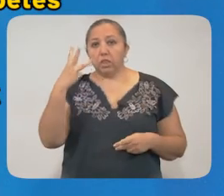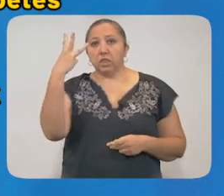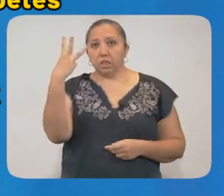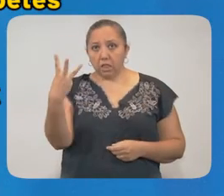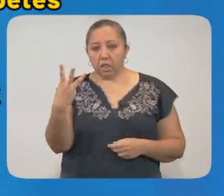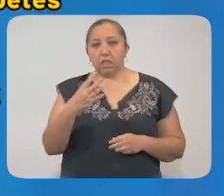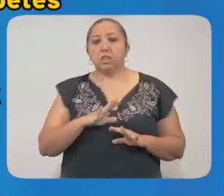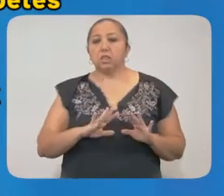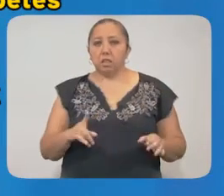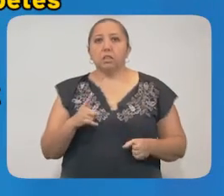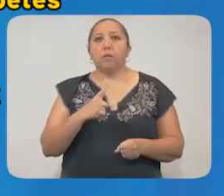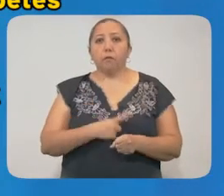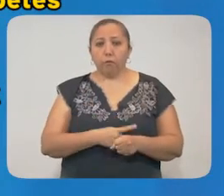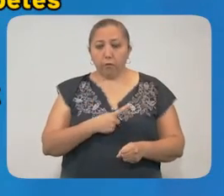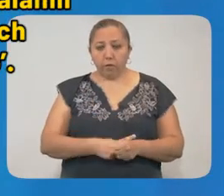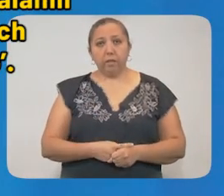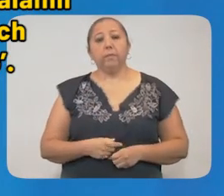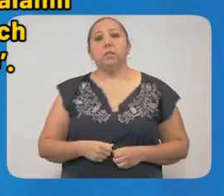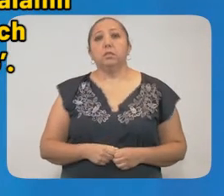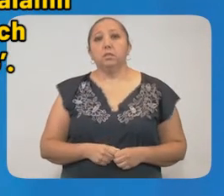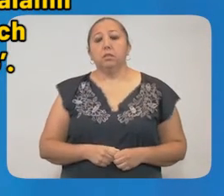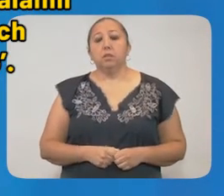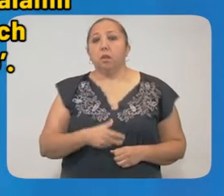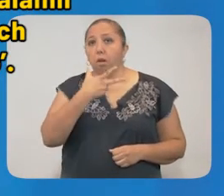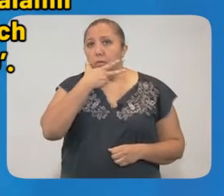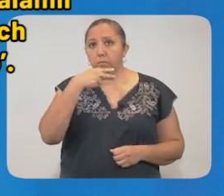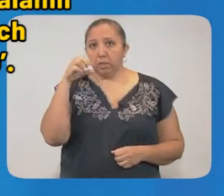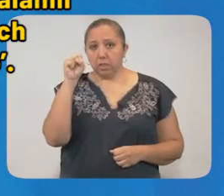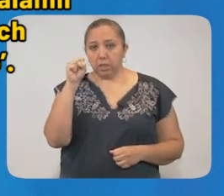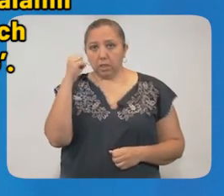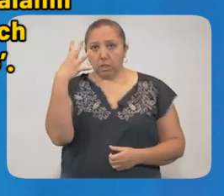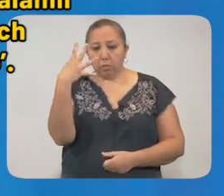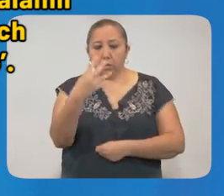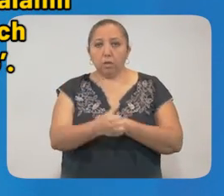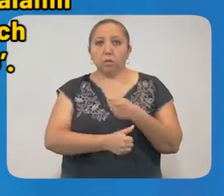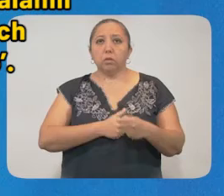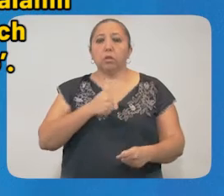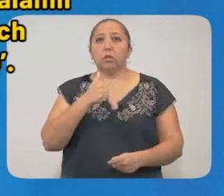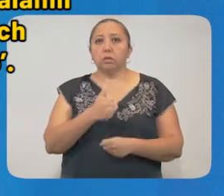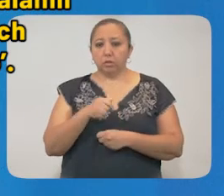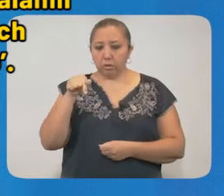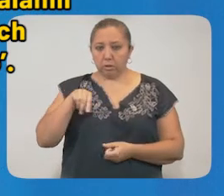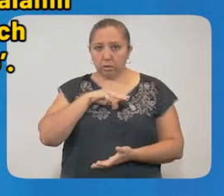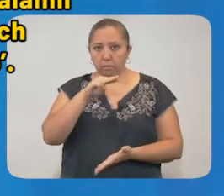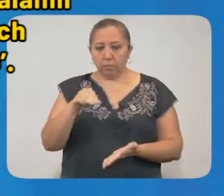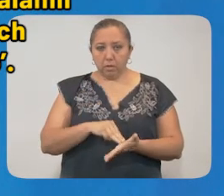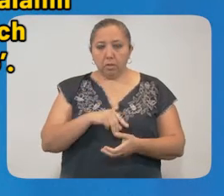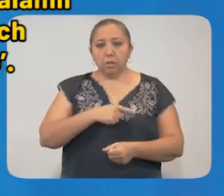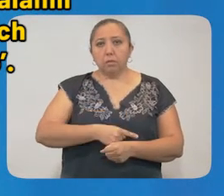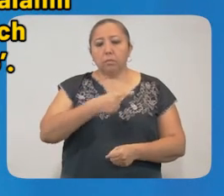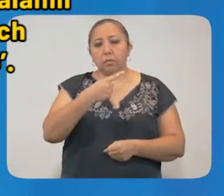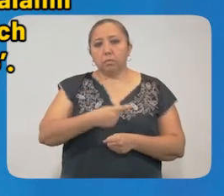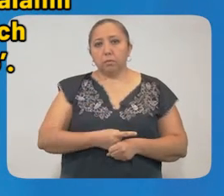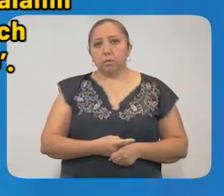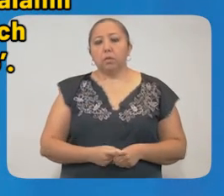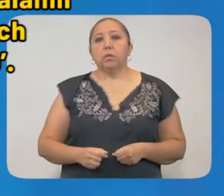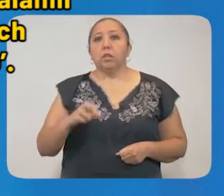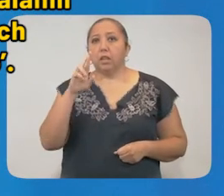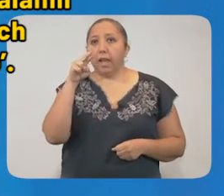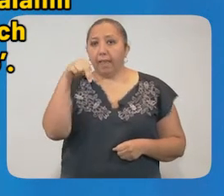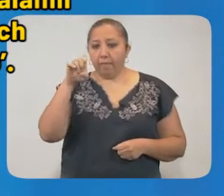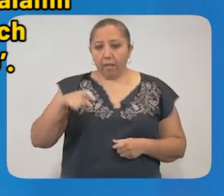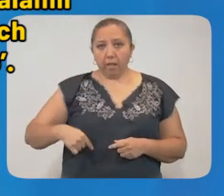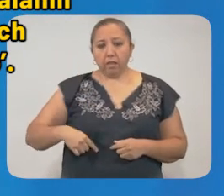3 de las cuales presentan síntomas leves. Hombre de 64 años de Mérida, con hipertensión e insuficiencia renal